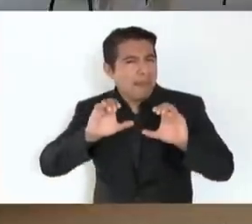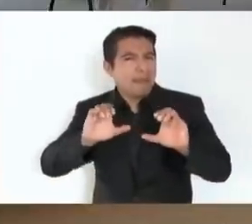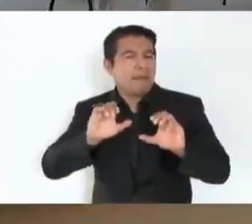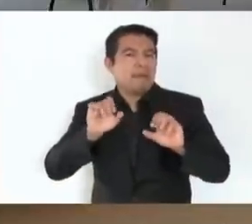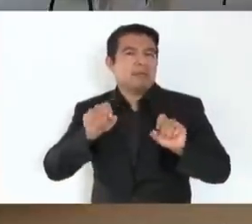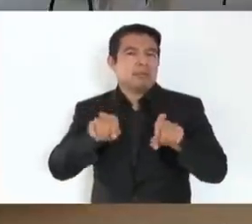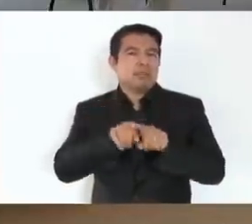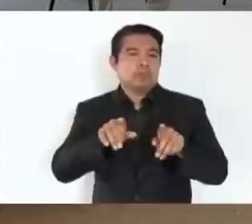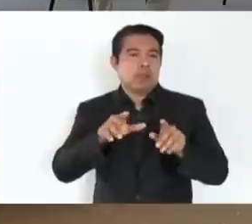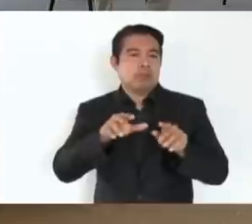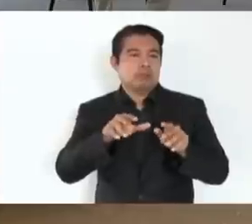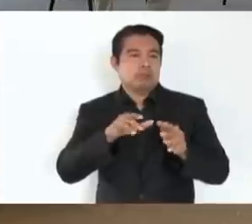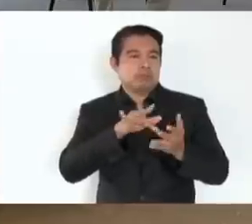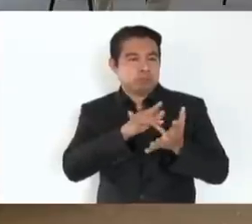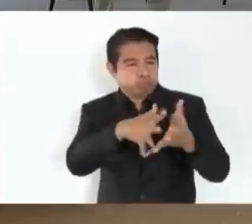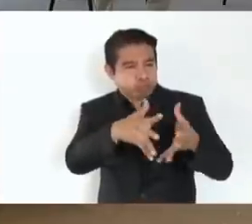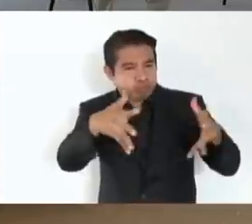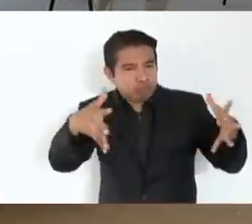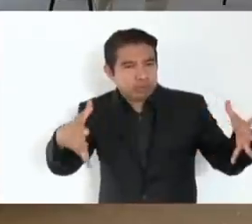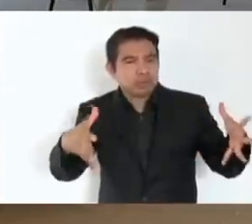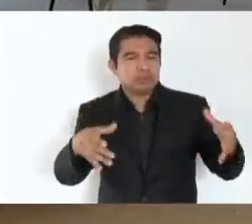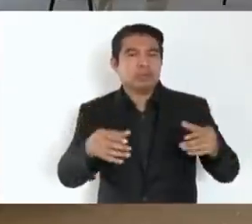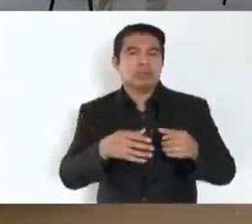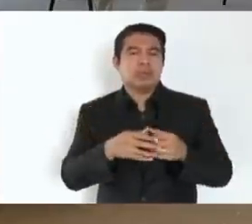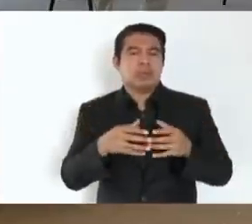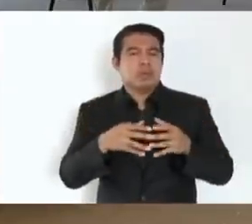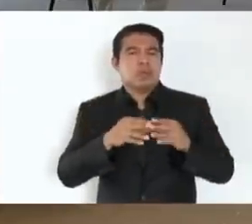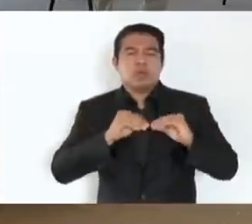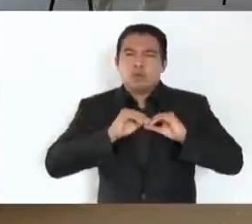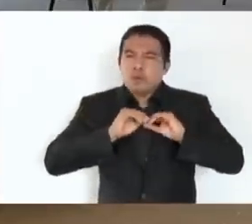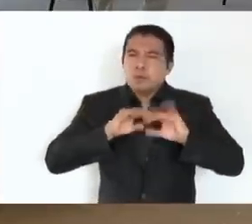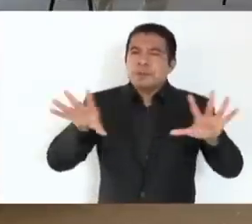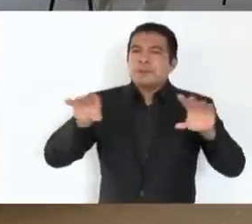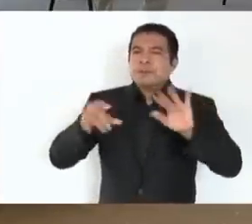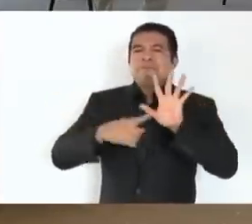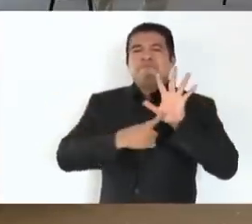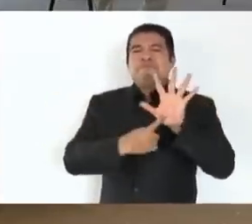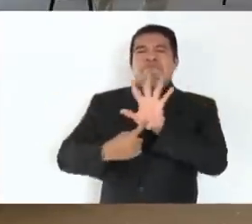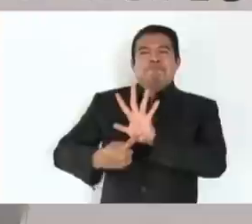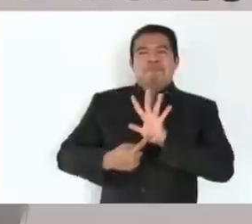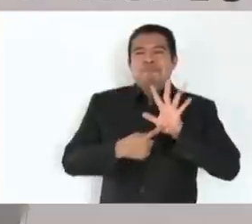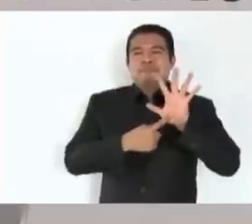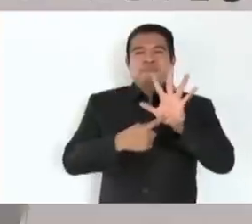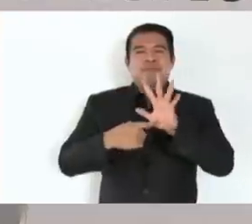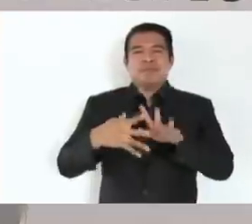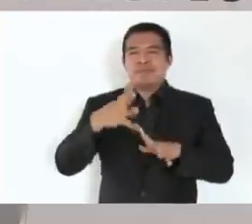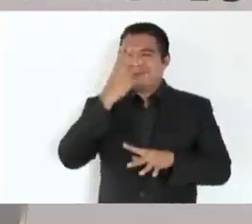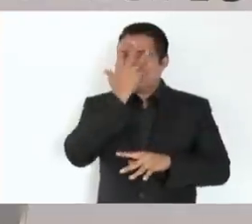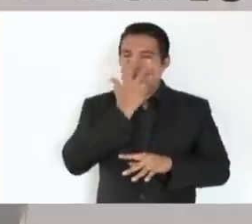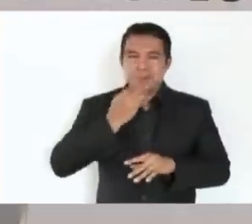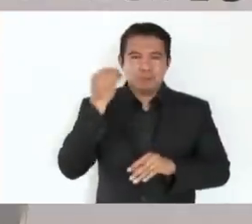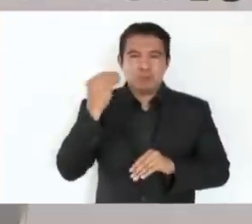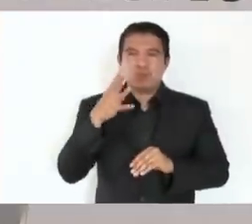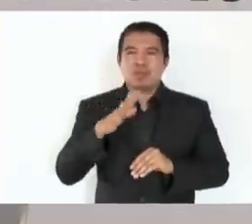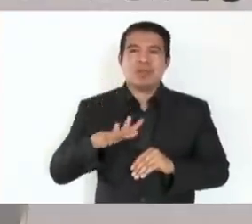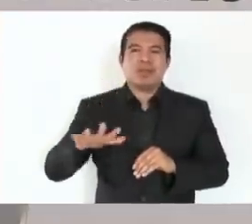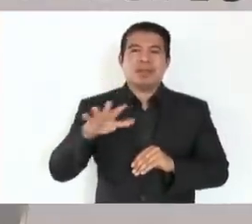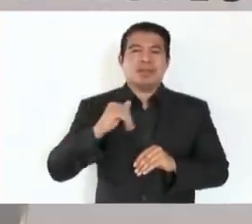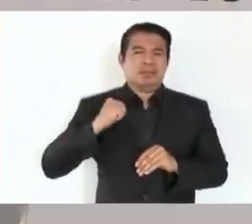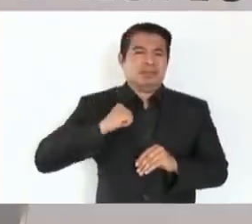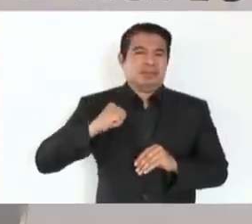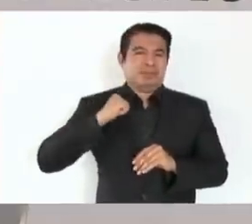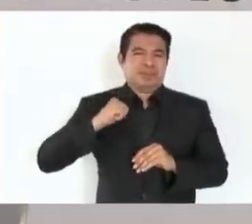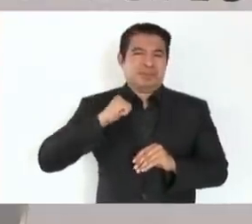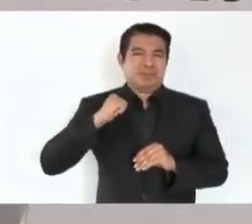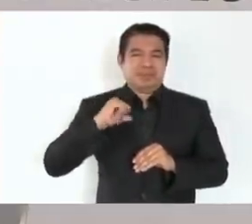y difundir la belleza de las antiguas ciudades